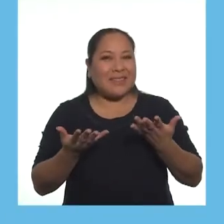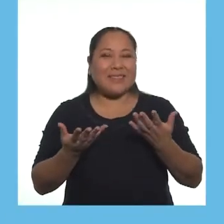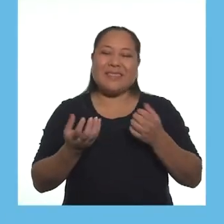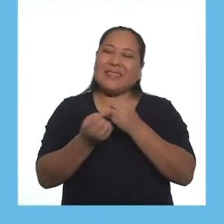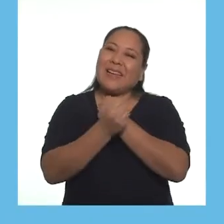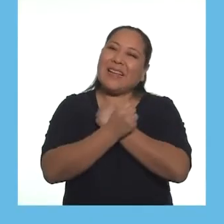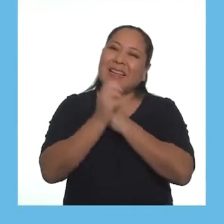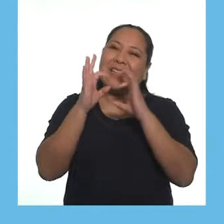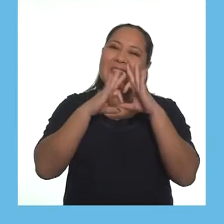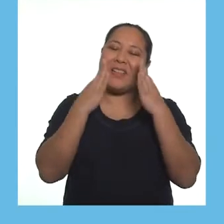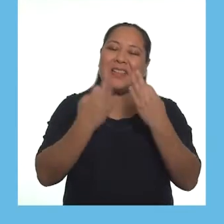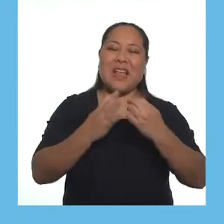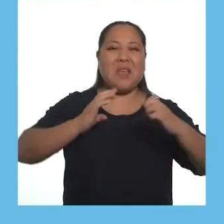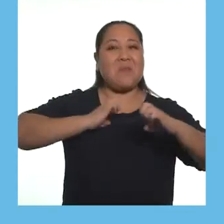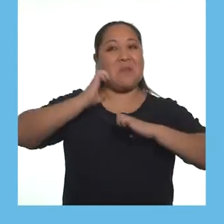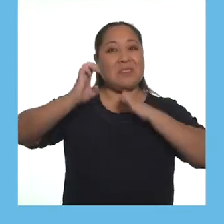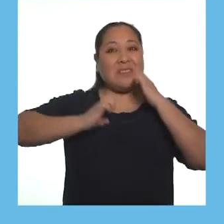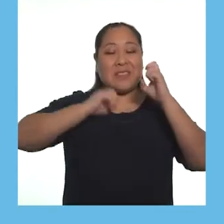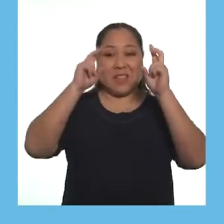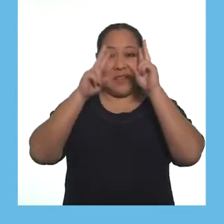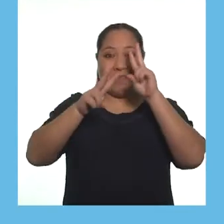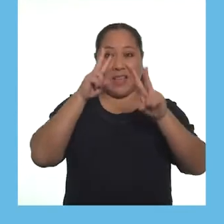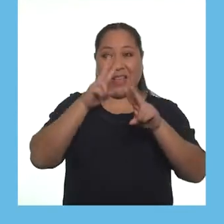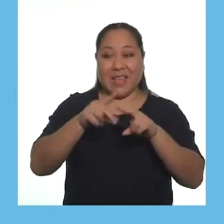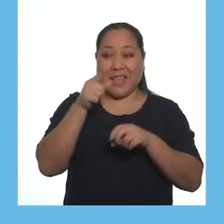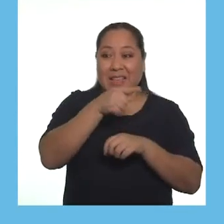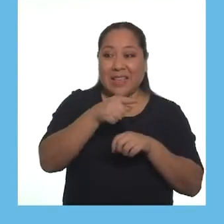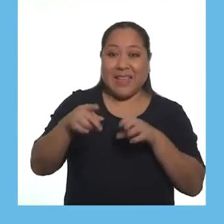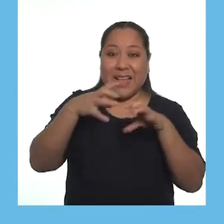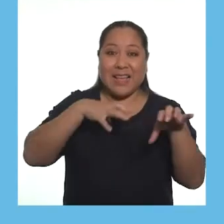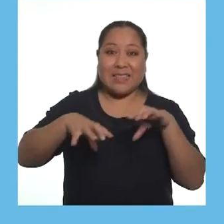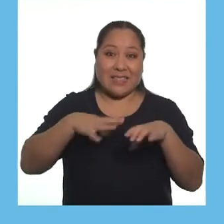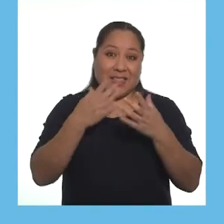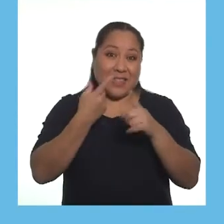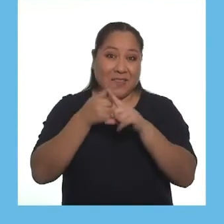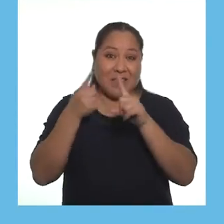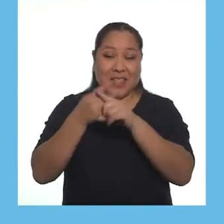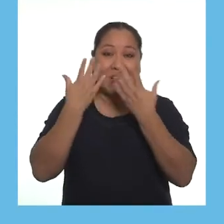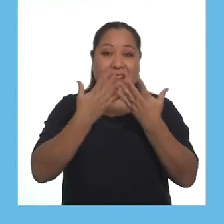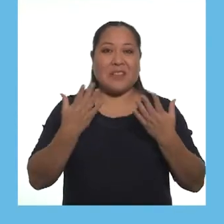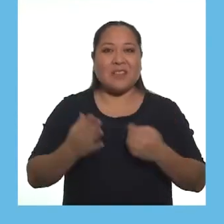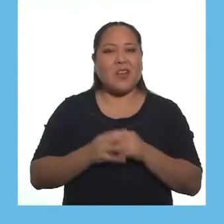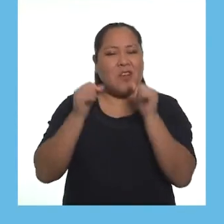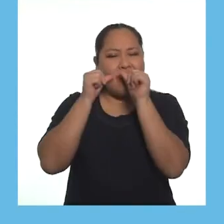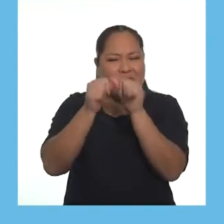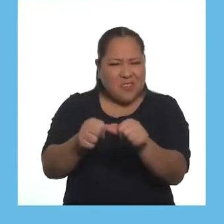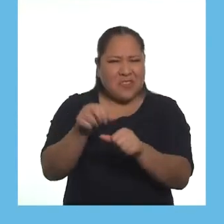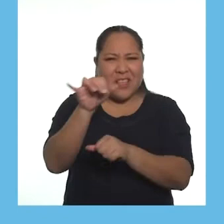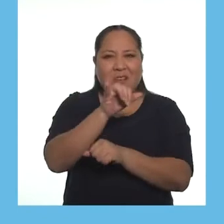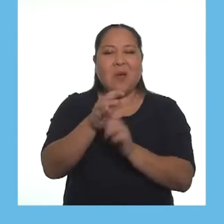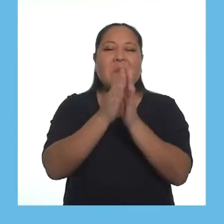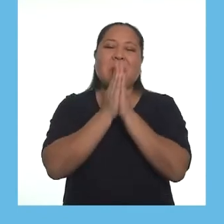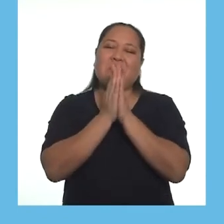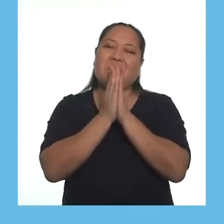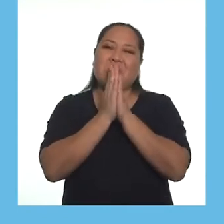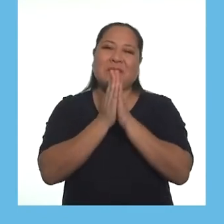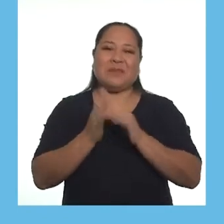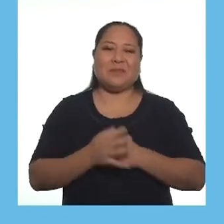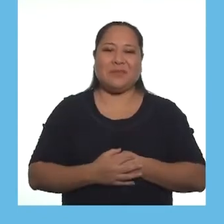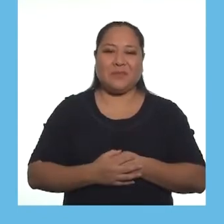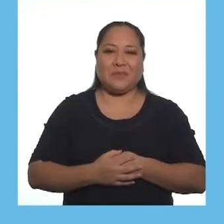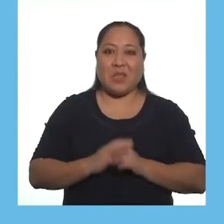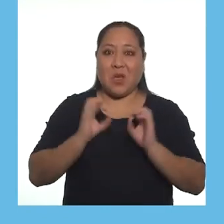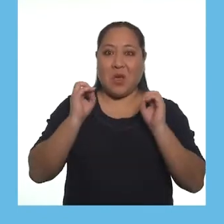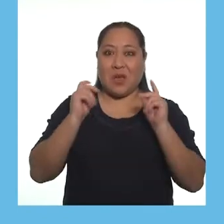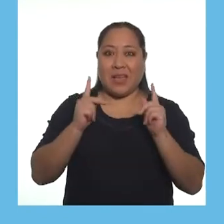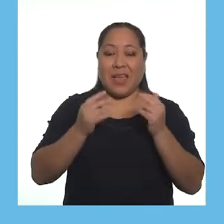Vaya, queridas familias, qué emocionante verlos realizando las actividades. Continúen así, por